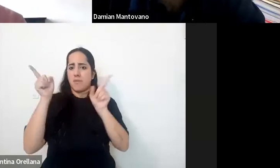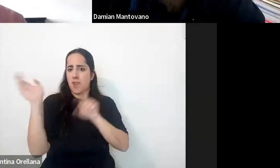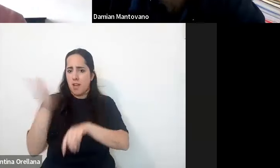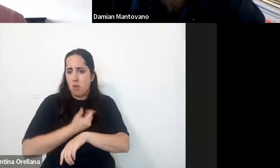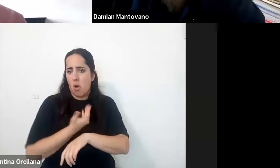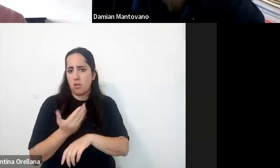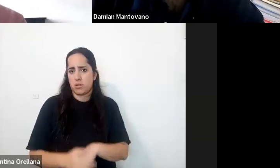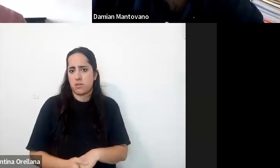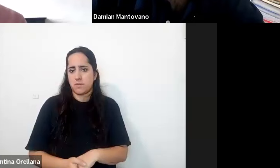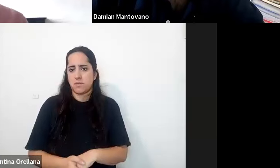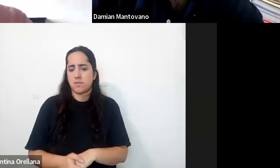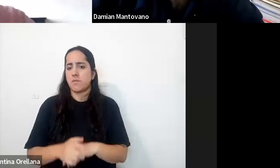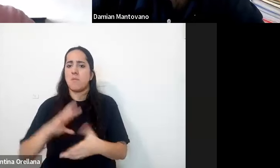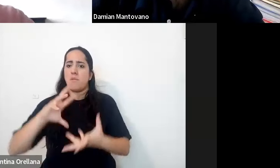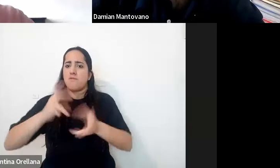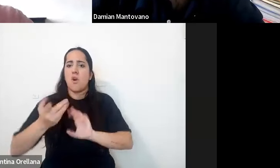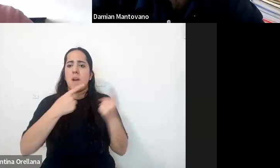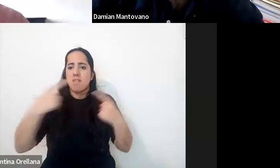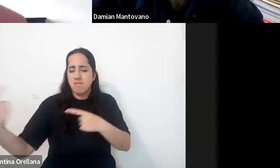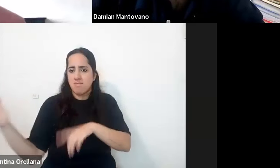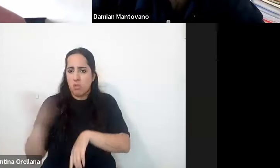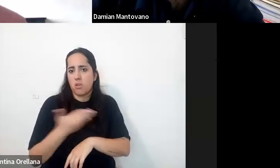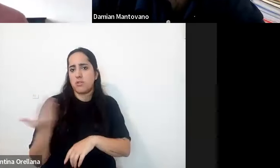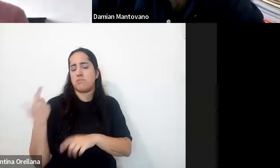formando que es un desafío que tenemos por delante